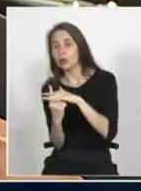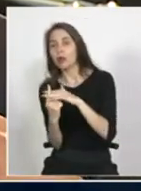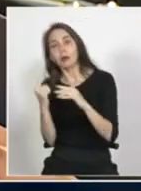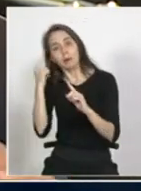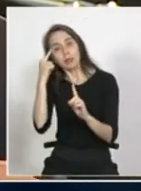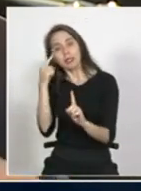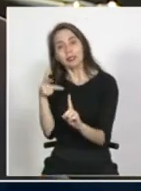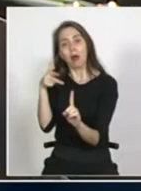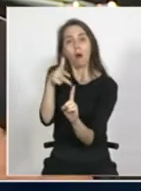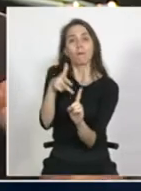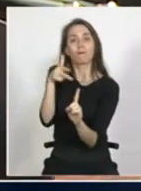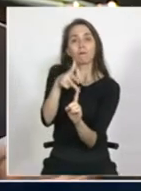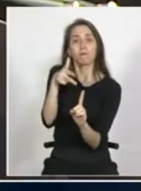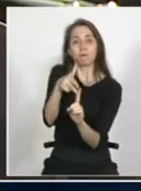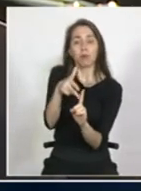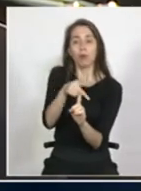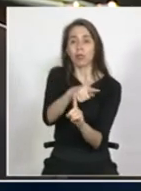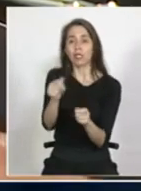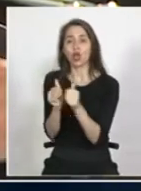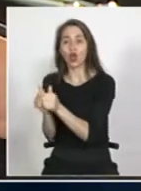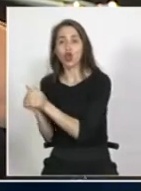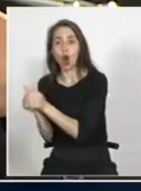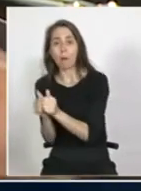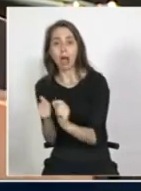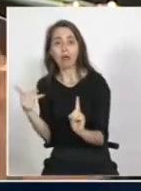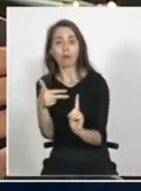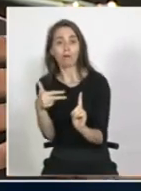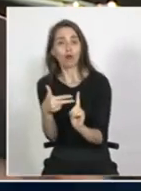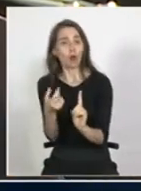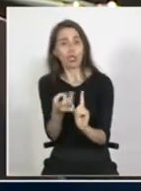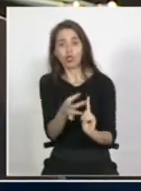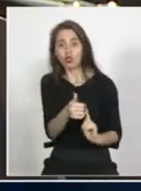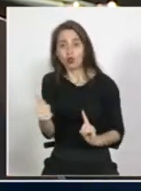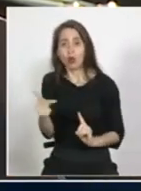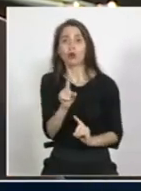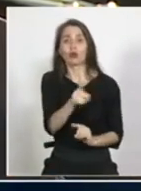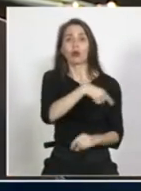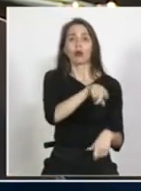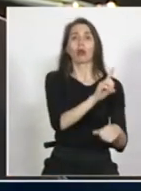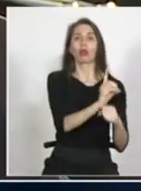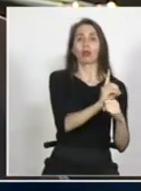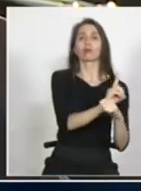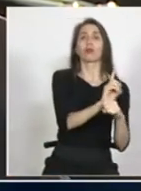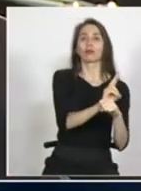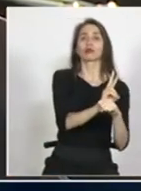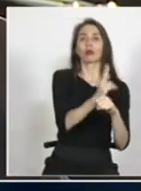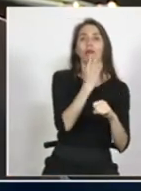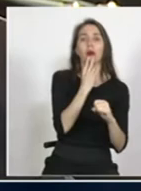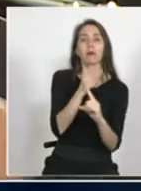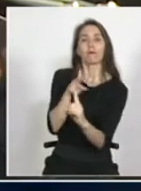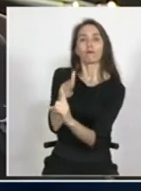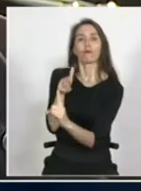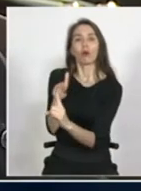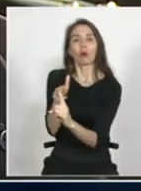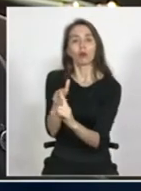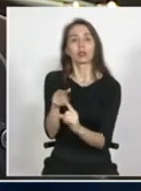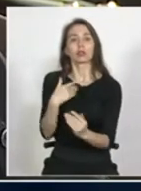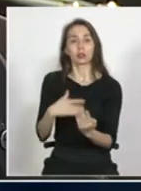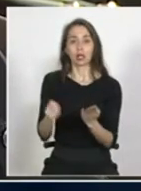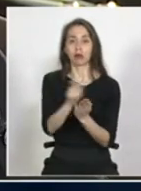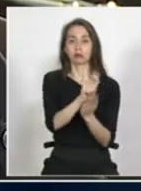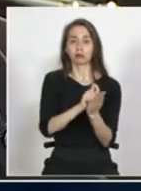solamente de los compañeros, sino que también muchas veces de los propios docentes. Nosotros hemos presentado